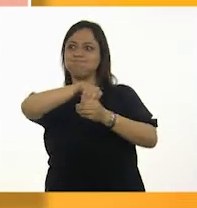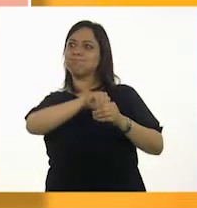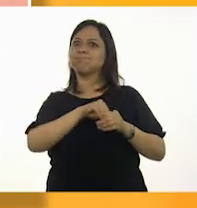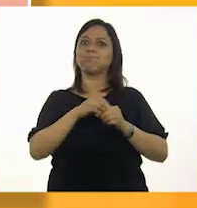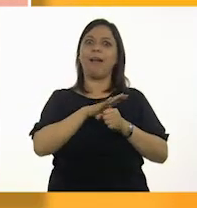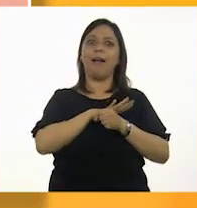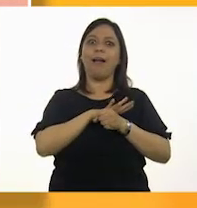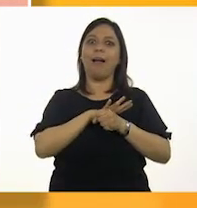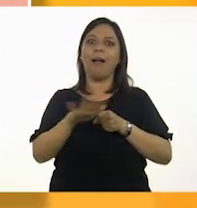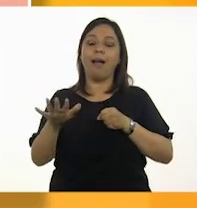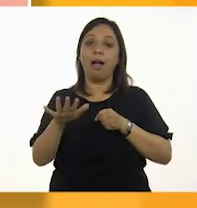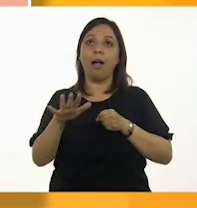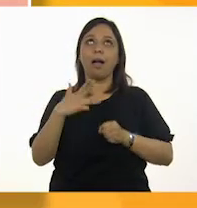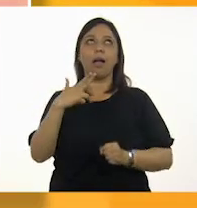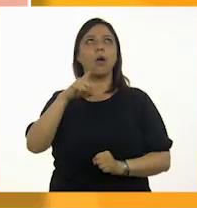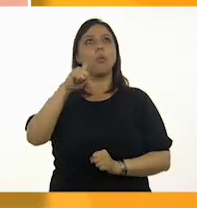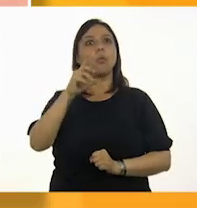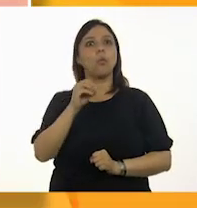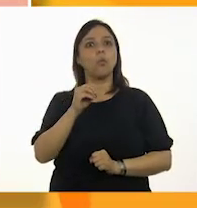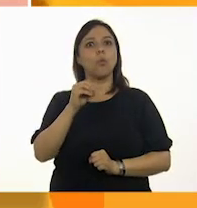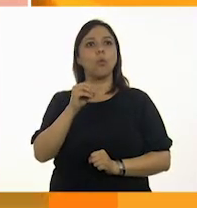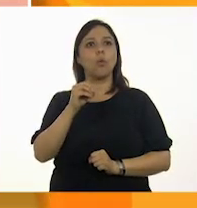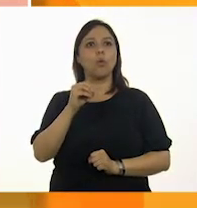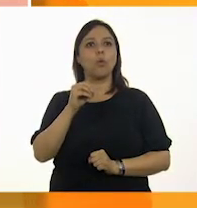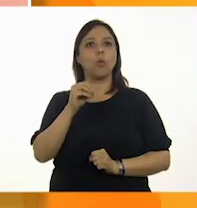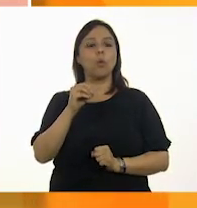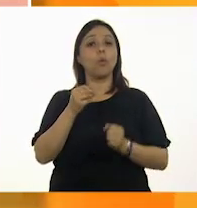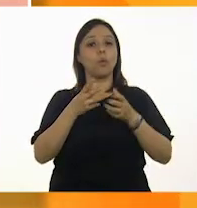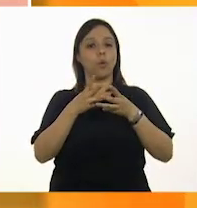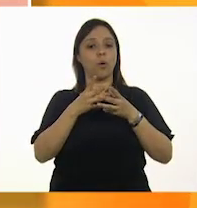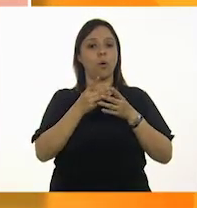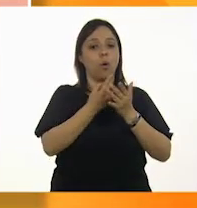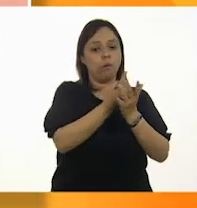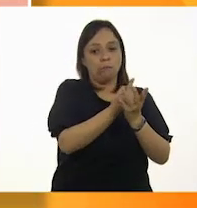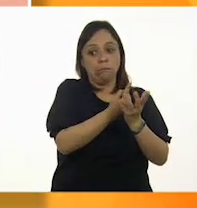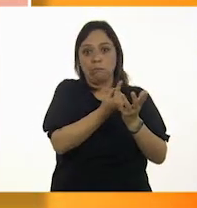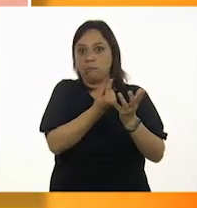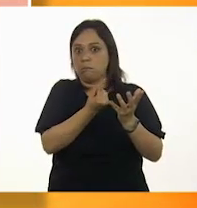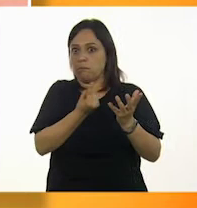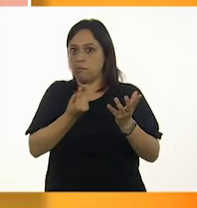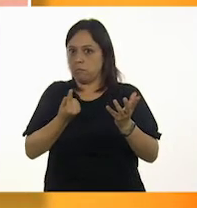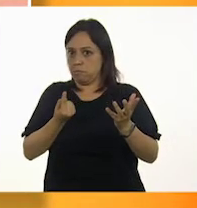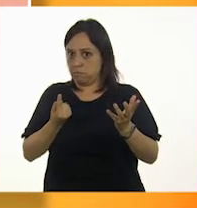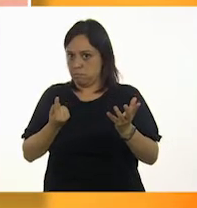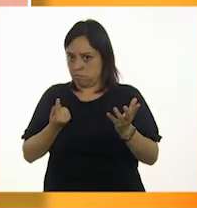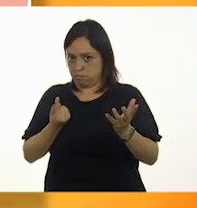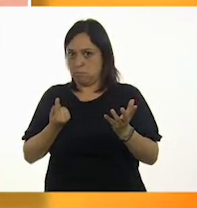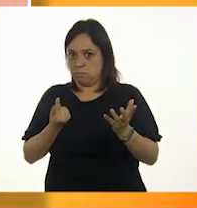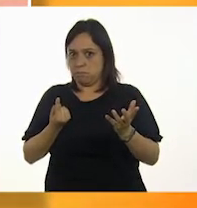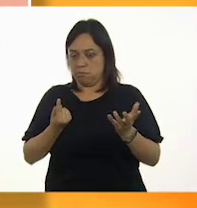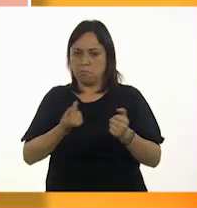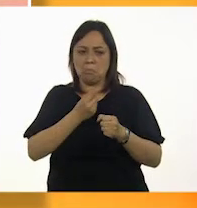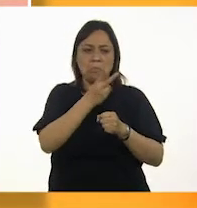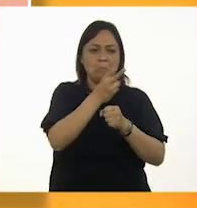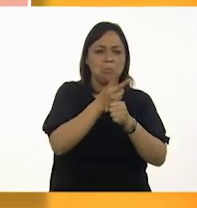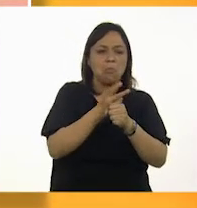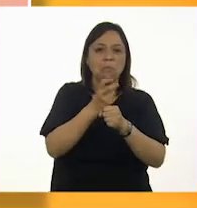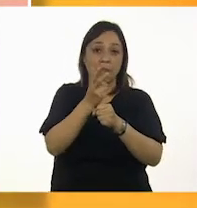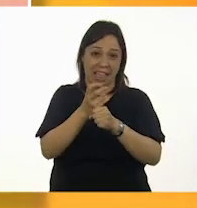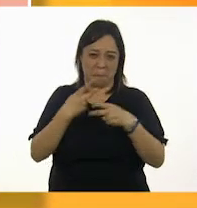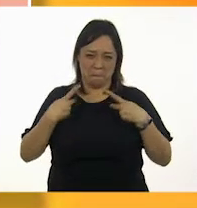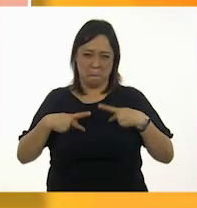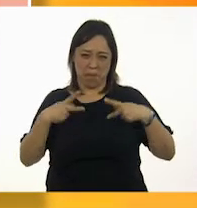Entonces Hugo se ausenta un momento. Los invitados escuchan unos ruidos